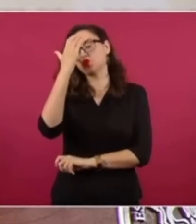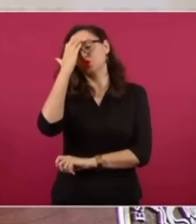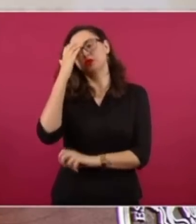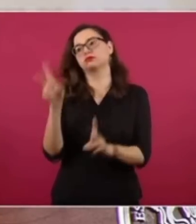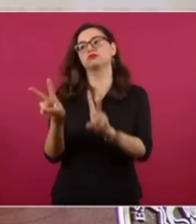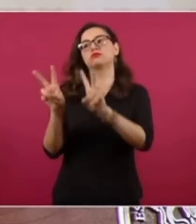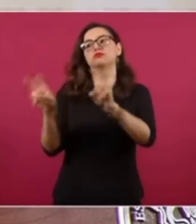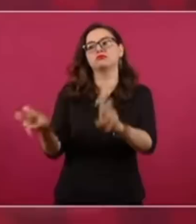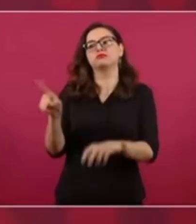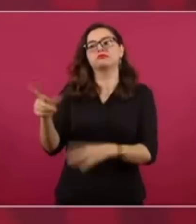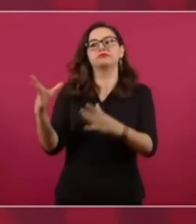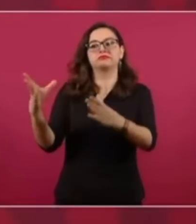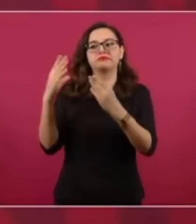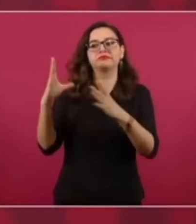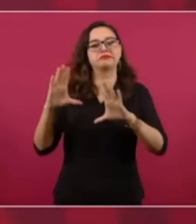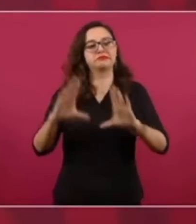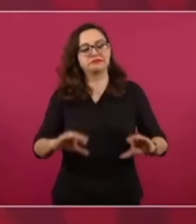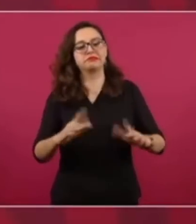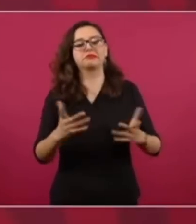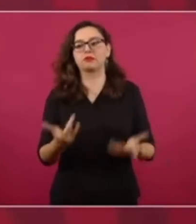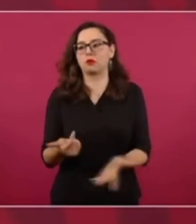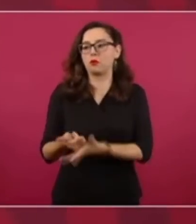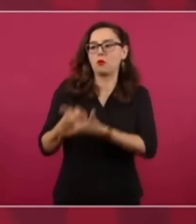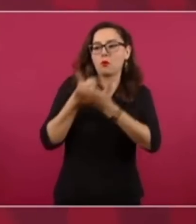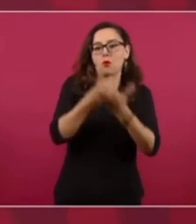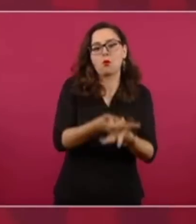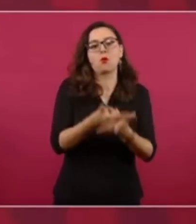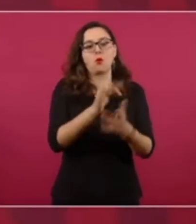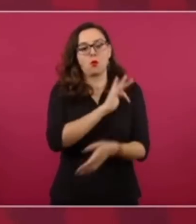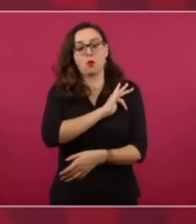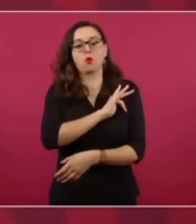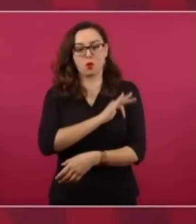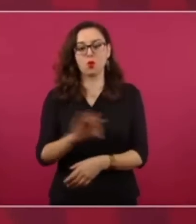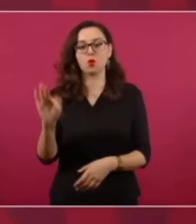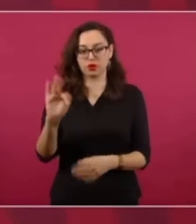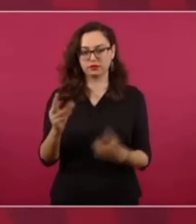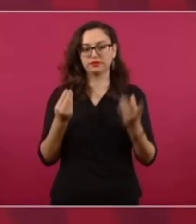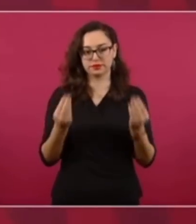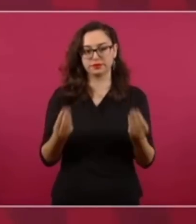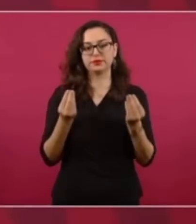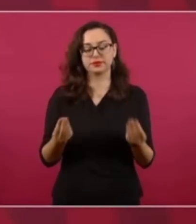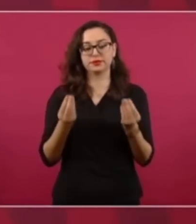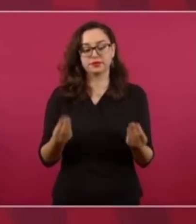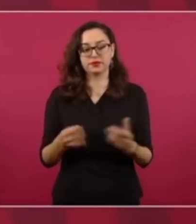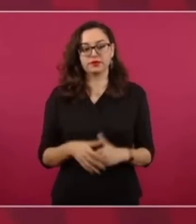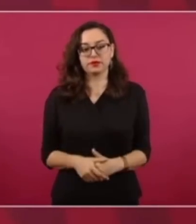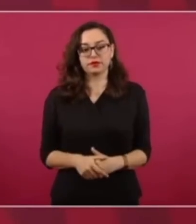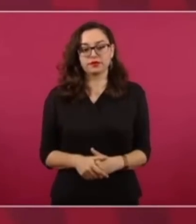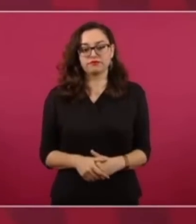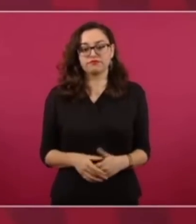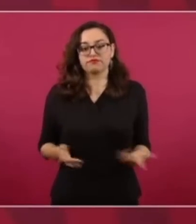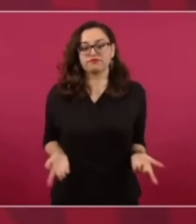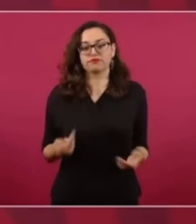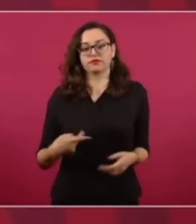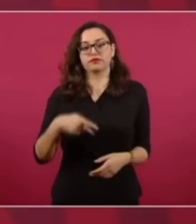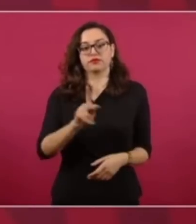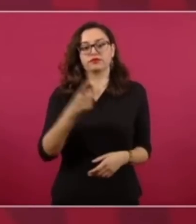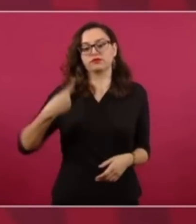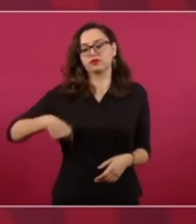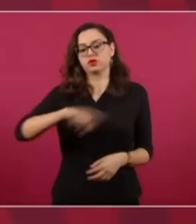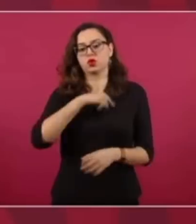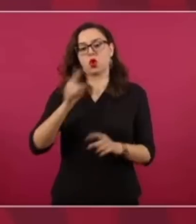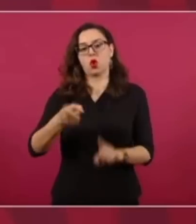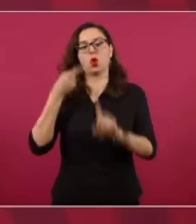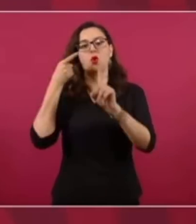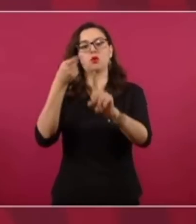Ellos nos pueden ayudar mucho, aunque el propósito nuestro es